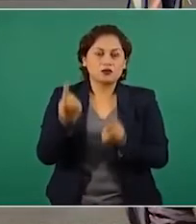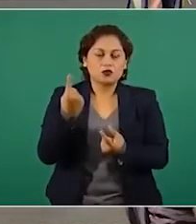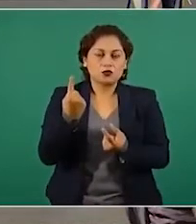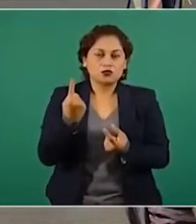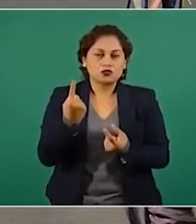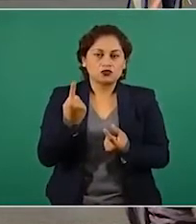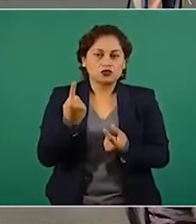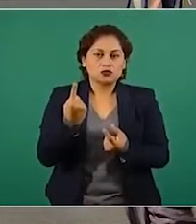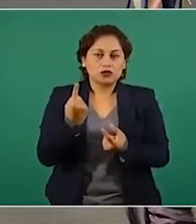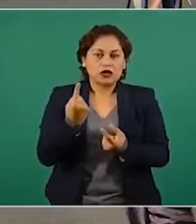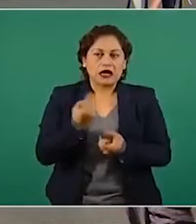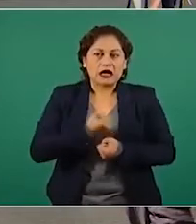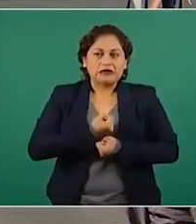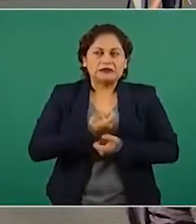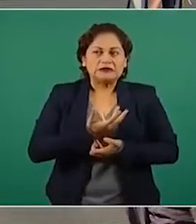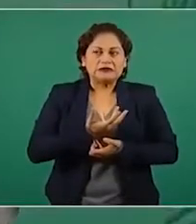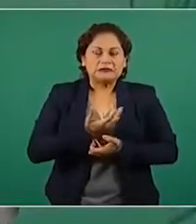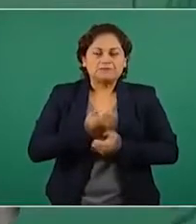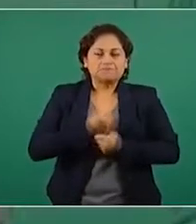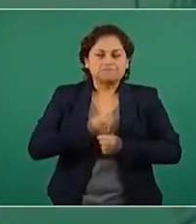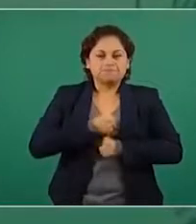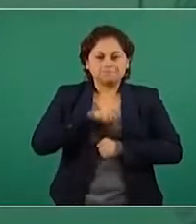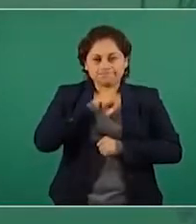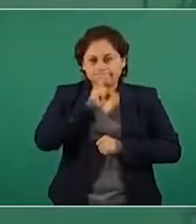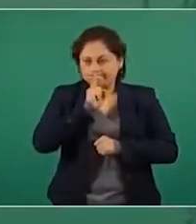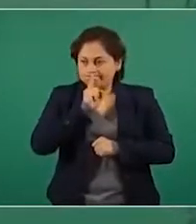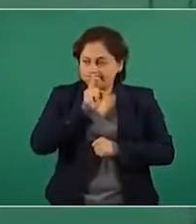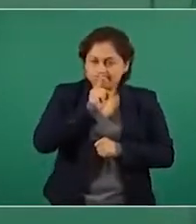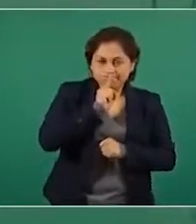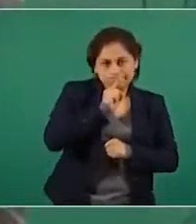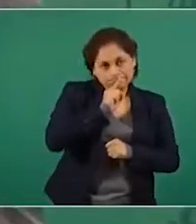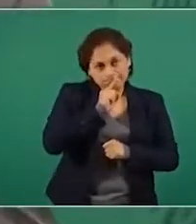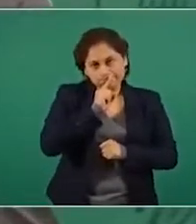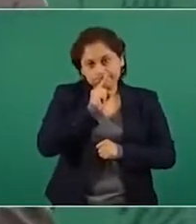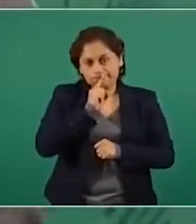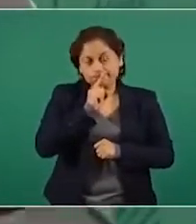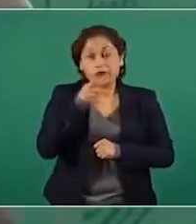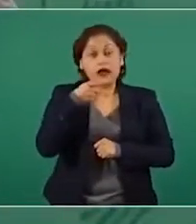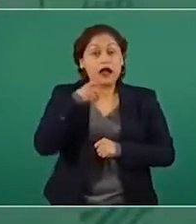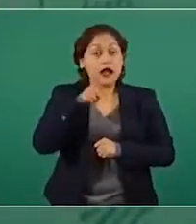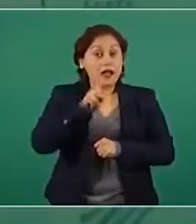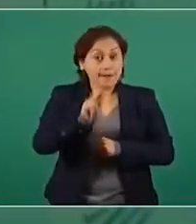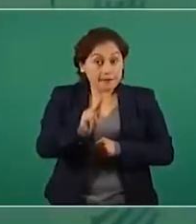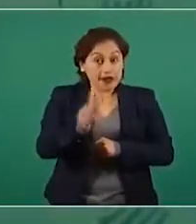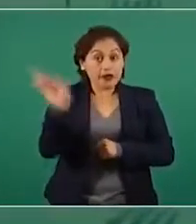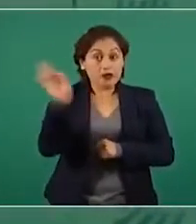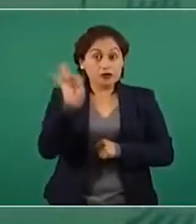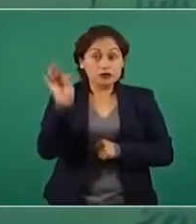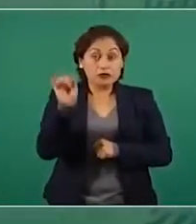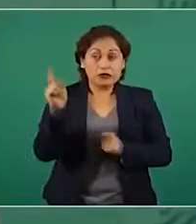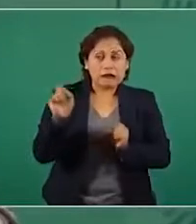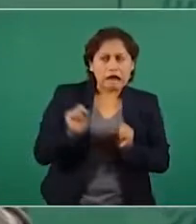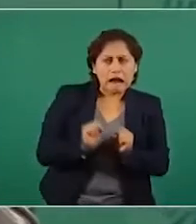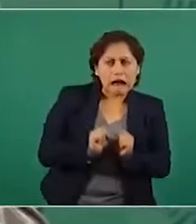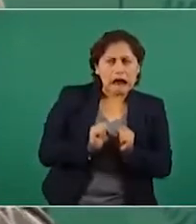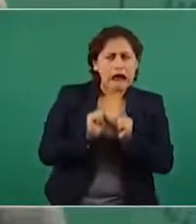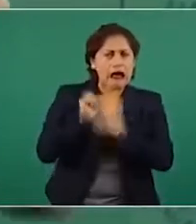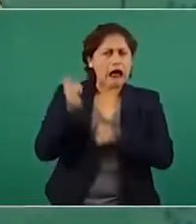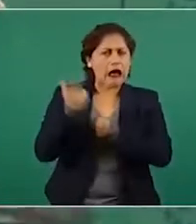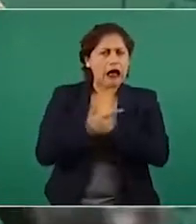no lo externan, pero a la primera les brota, les sale.